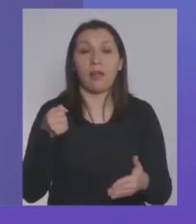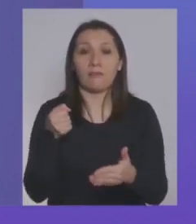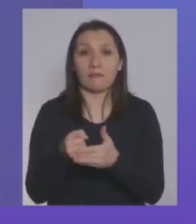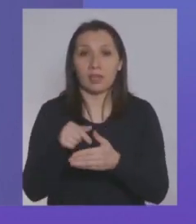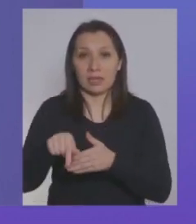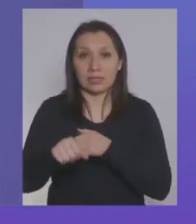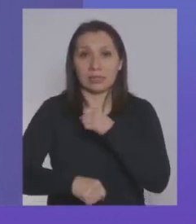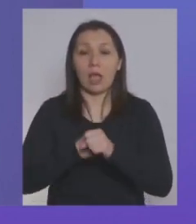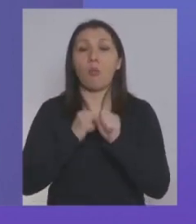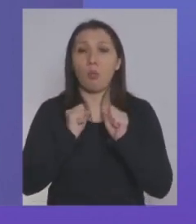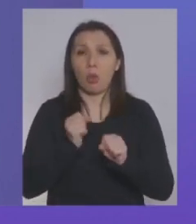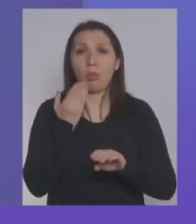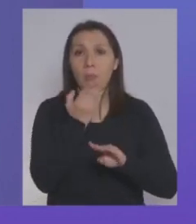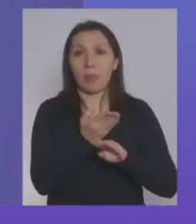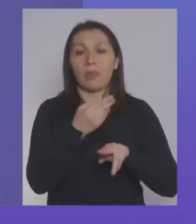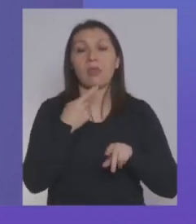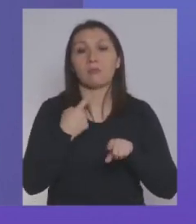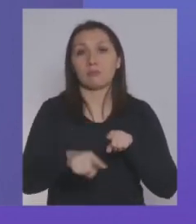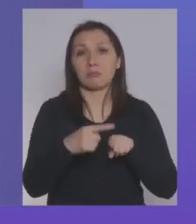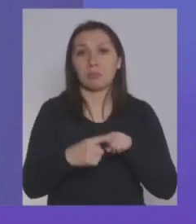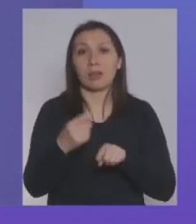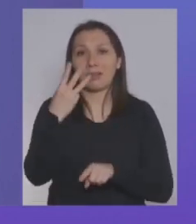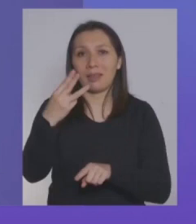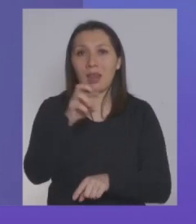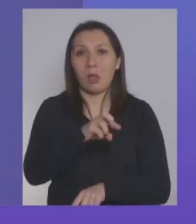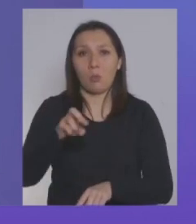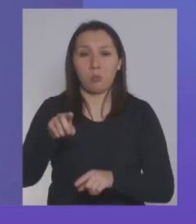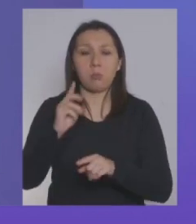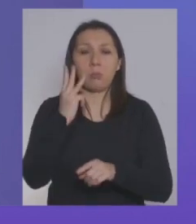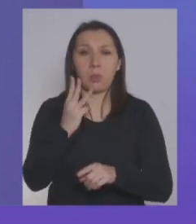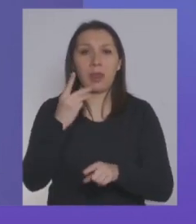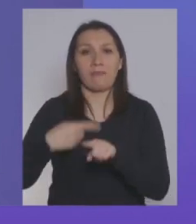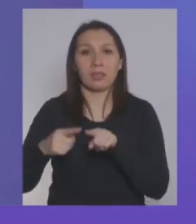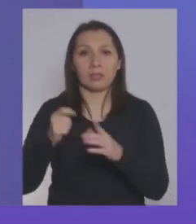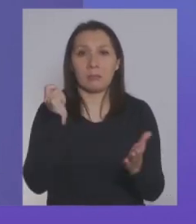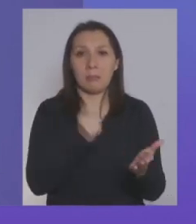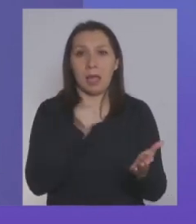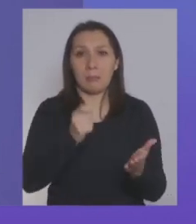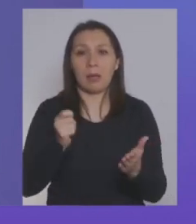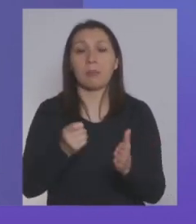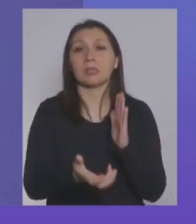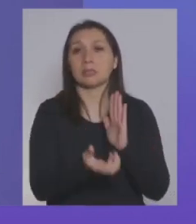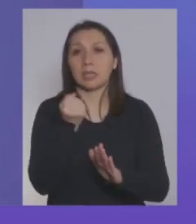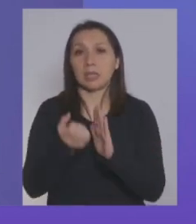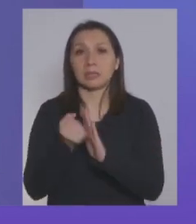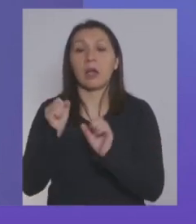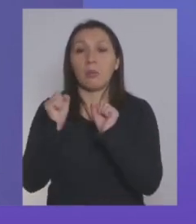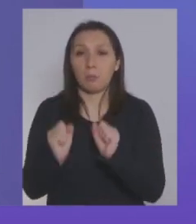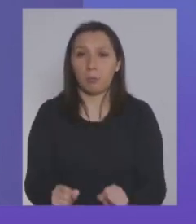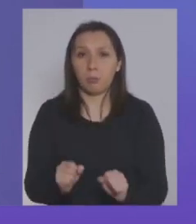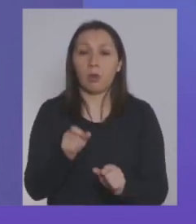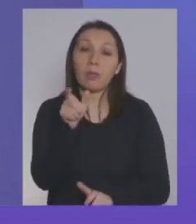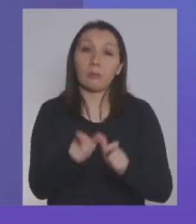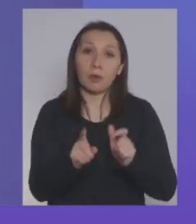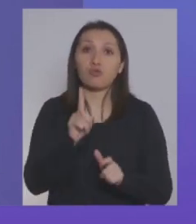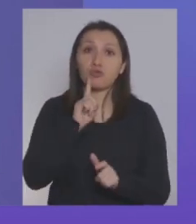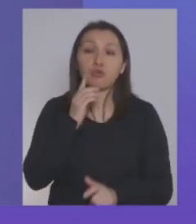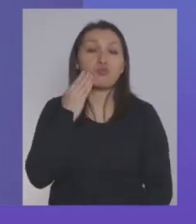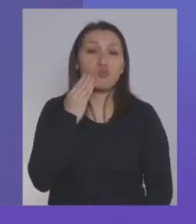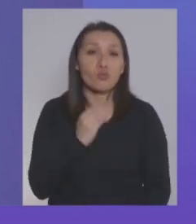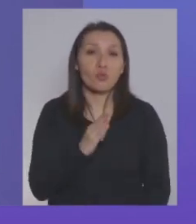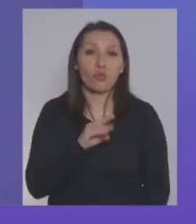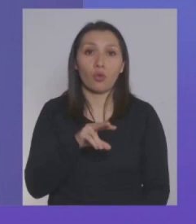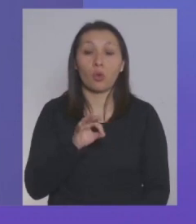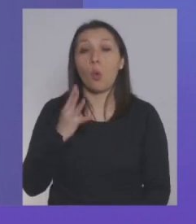este año en tres cuotas, tres pagos que se pueden hacer, tres giros para aquellas personas que hayan recibido el bono